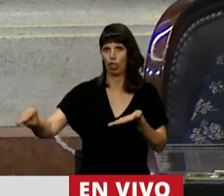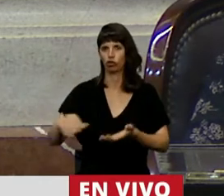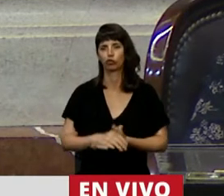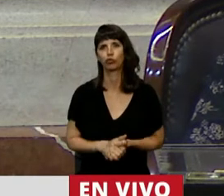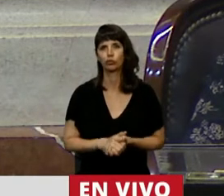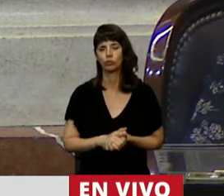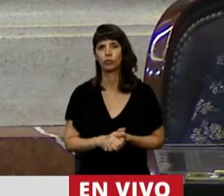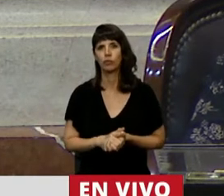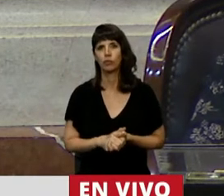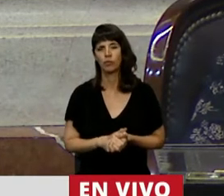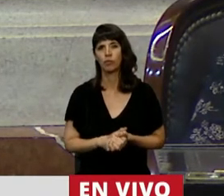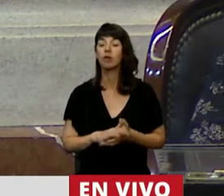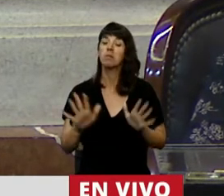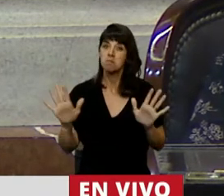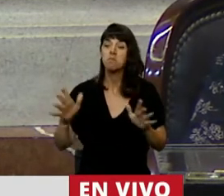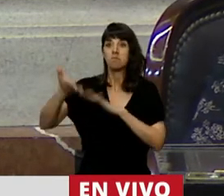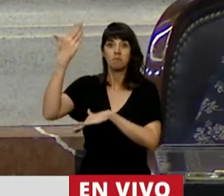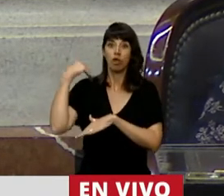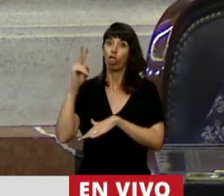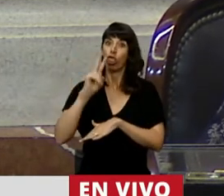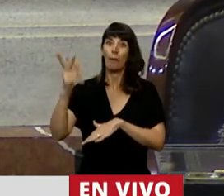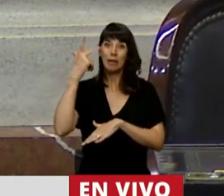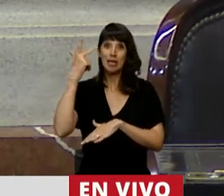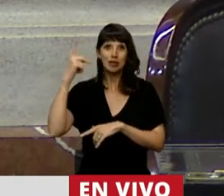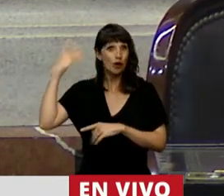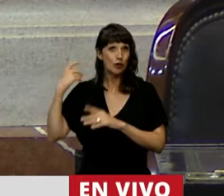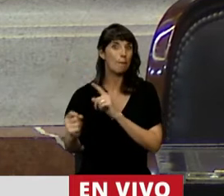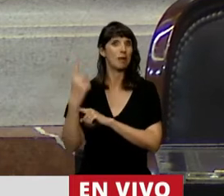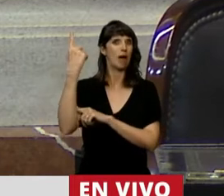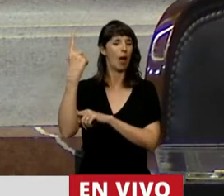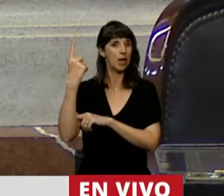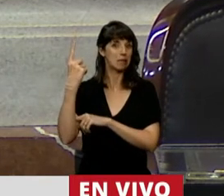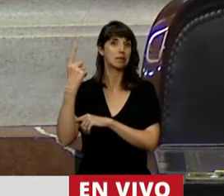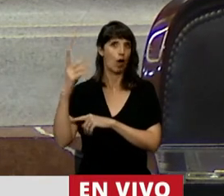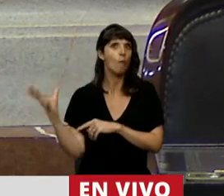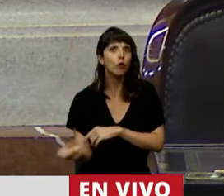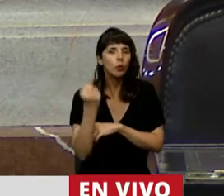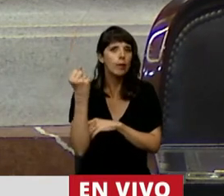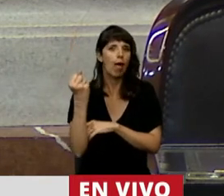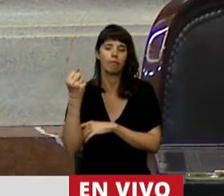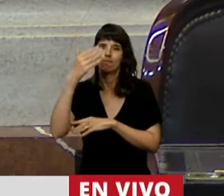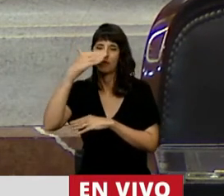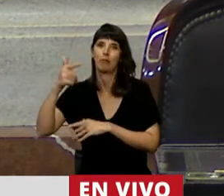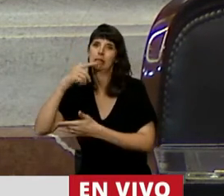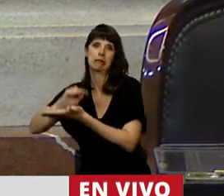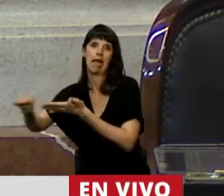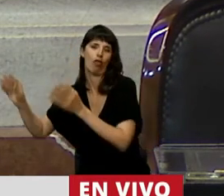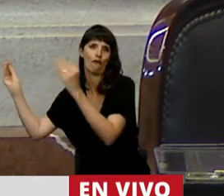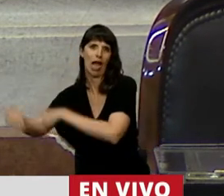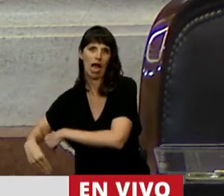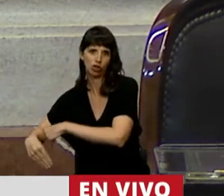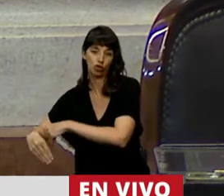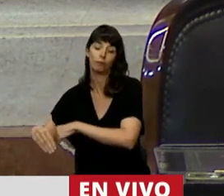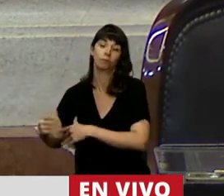Que si bien en 2018 tuvimos esa primera oportunidad, no prosperó en el Senado y la verdad es que